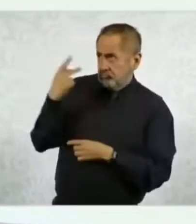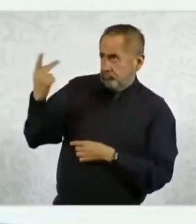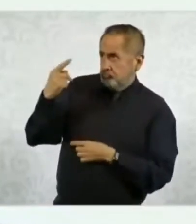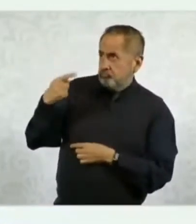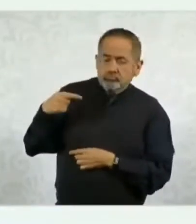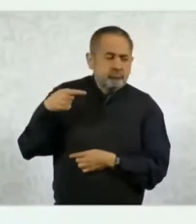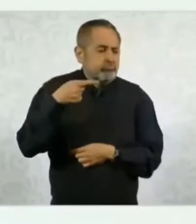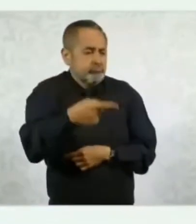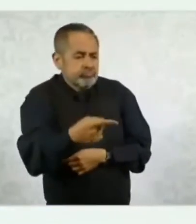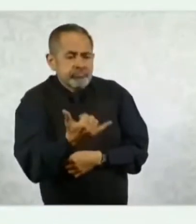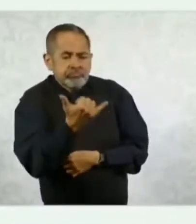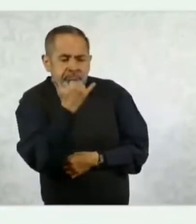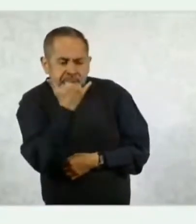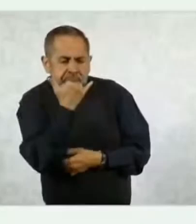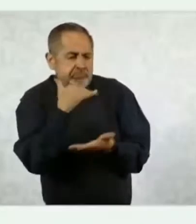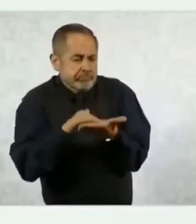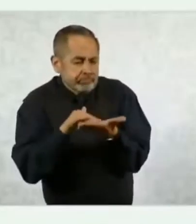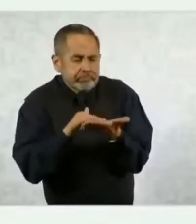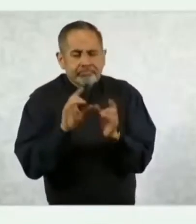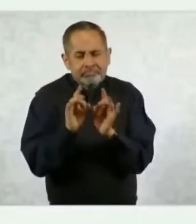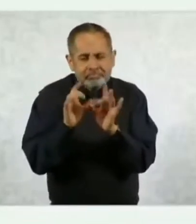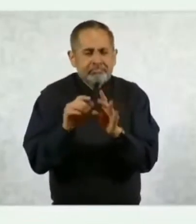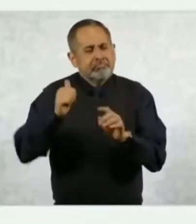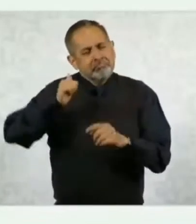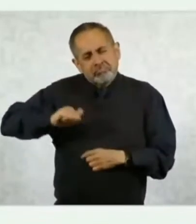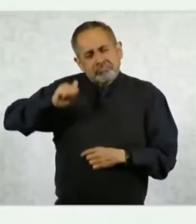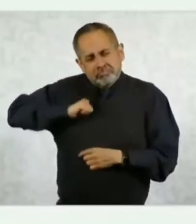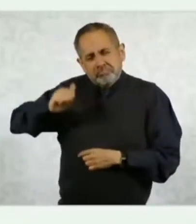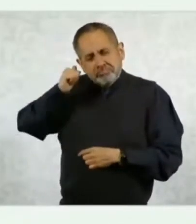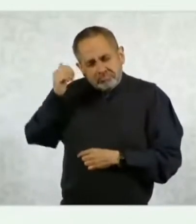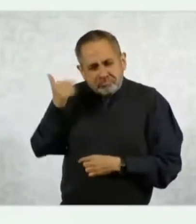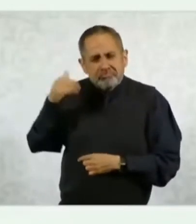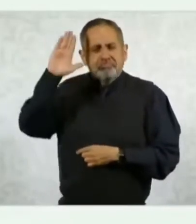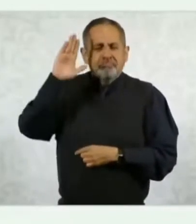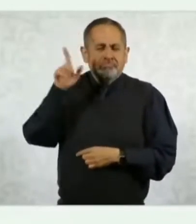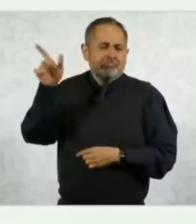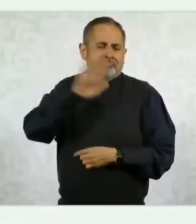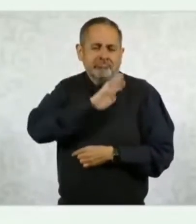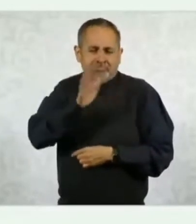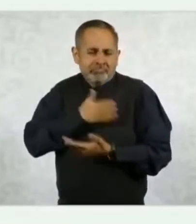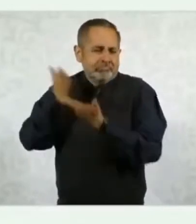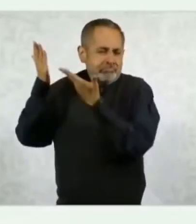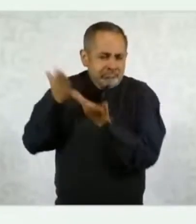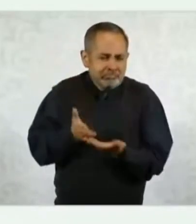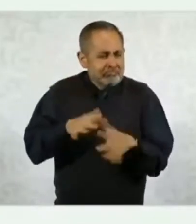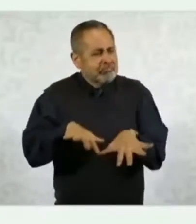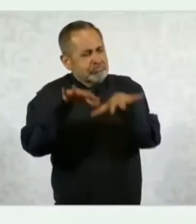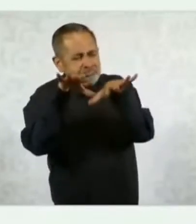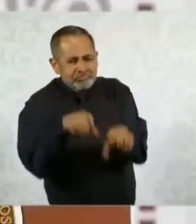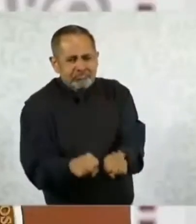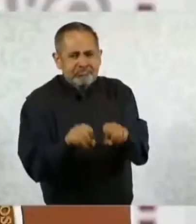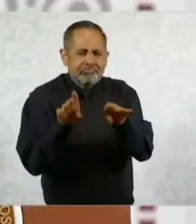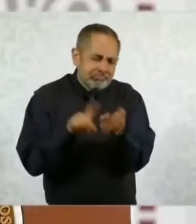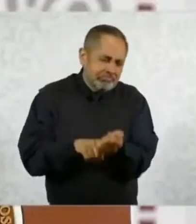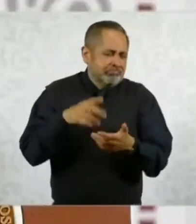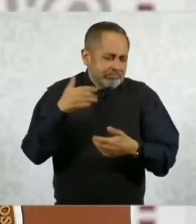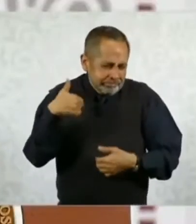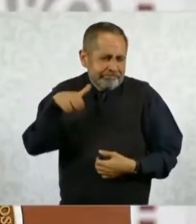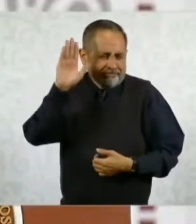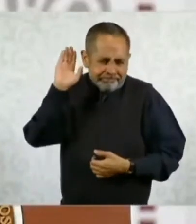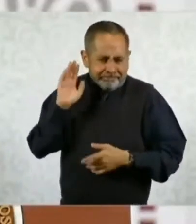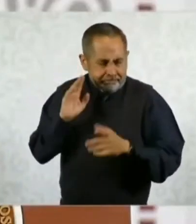pública por las atrocidades cometidas durante la conquista española.